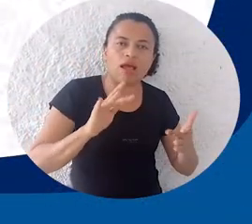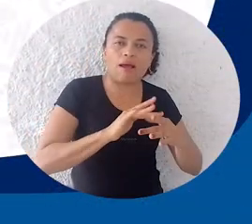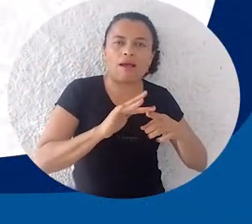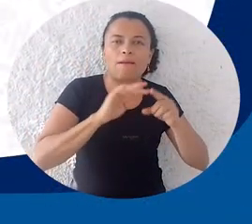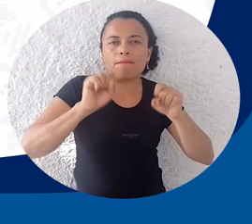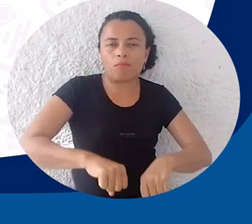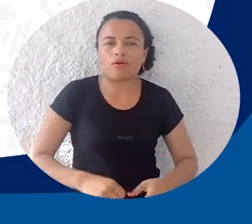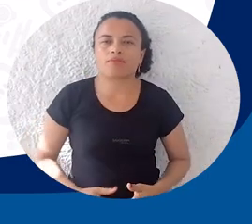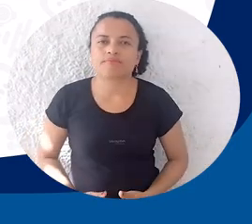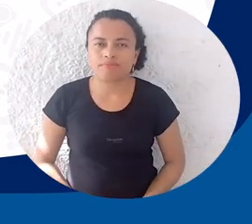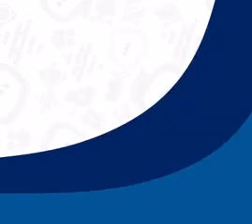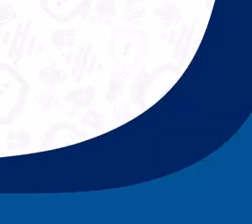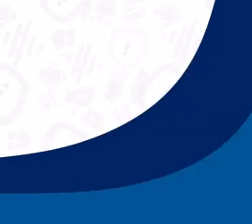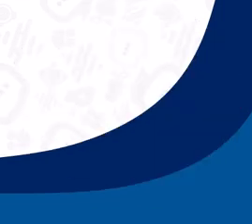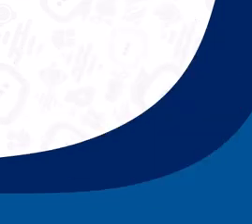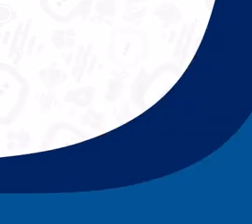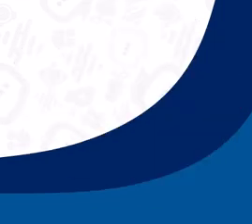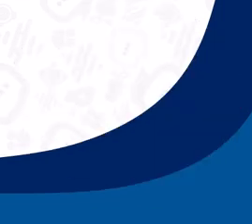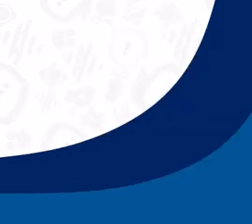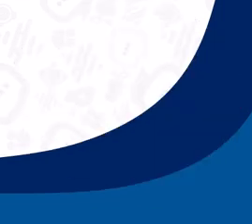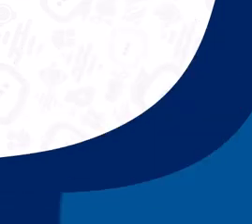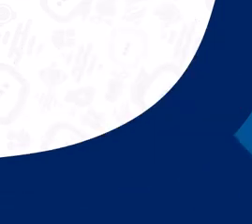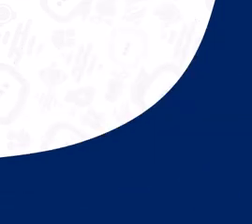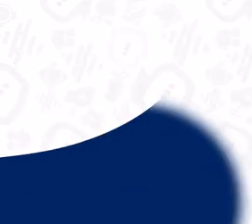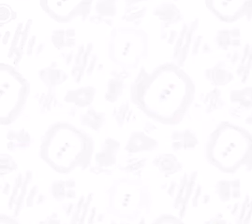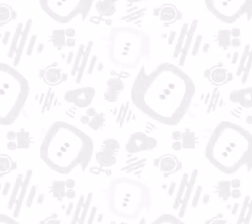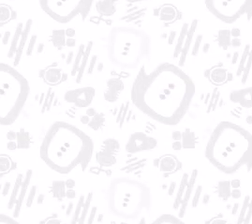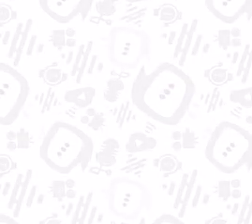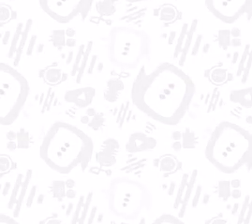Aún más un ambiente innovador.